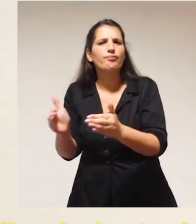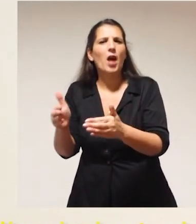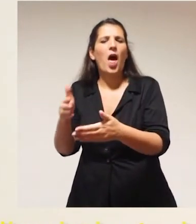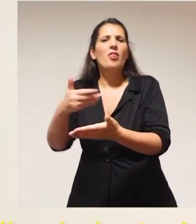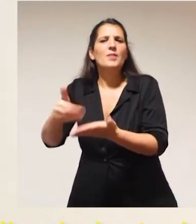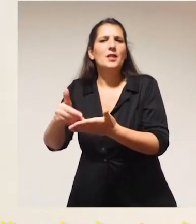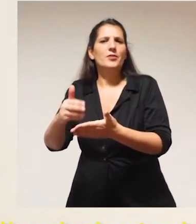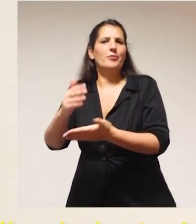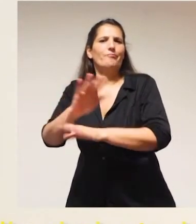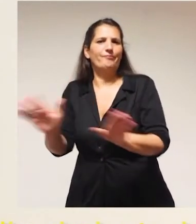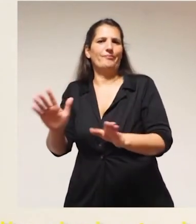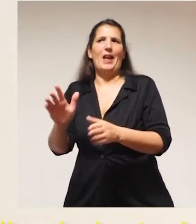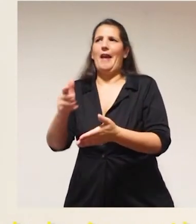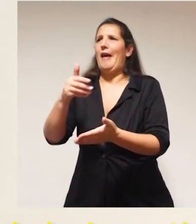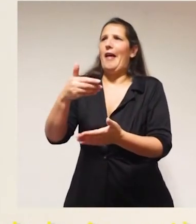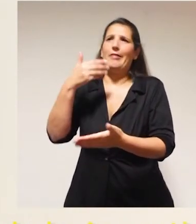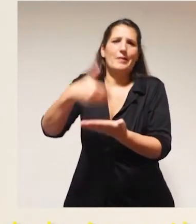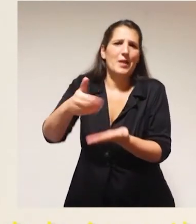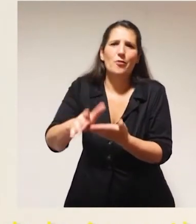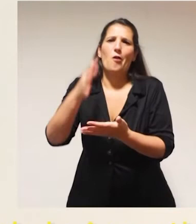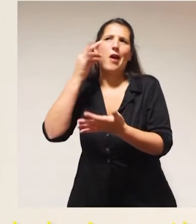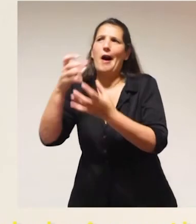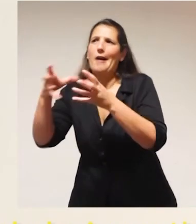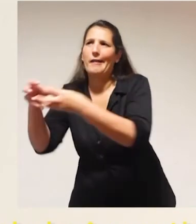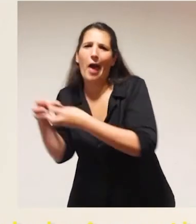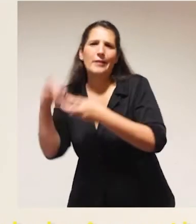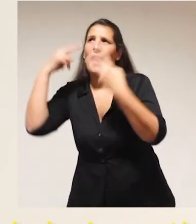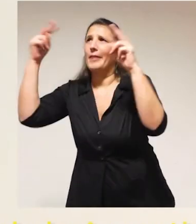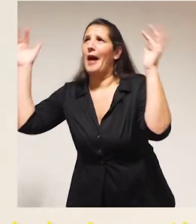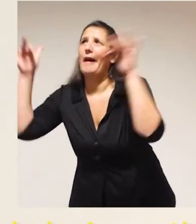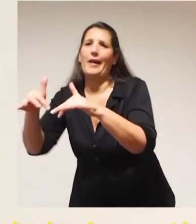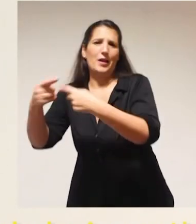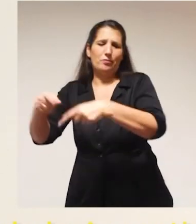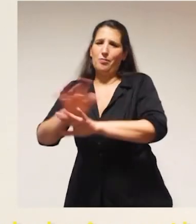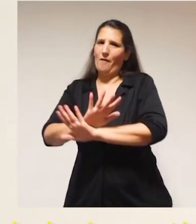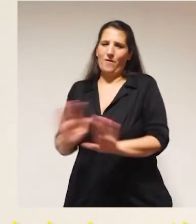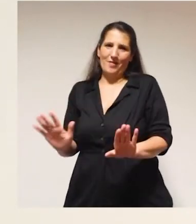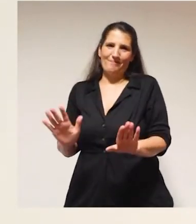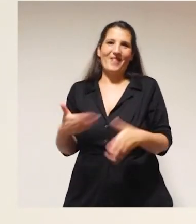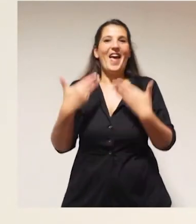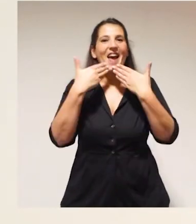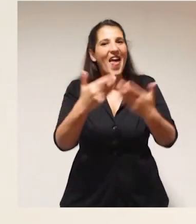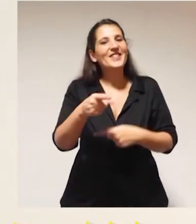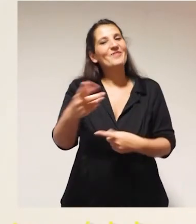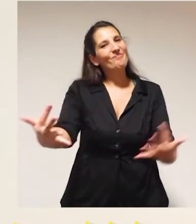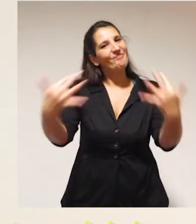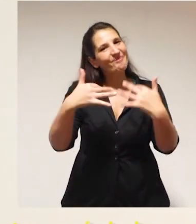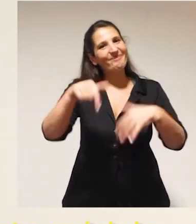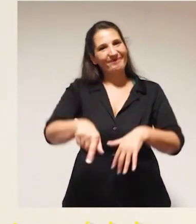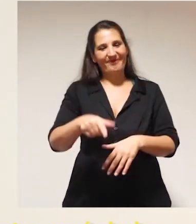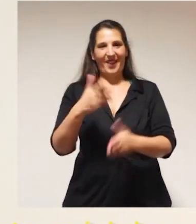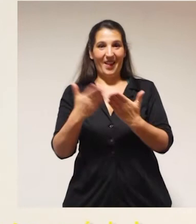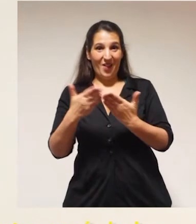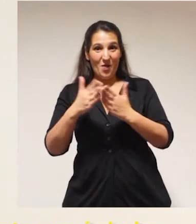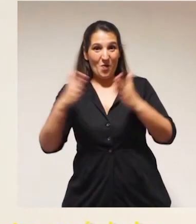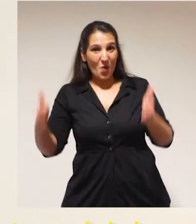definitiva de prácticas discriminatorias, xenofóbicas y racistas dentro del ámbito de la Argentina. Agradecemos haber